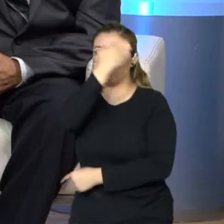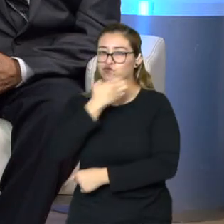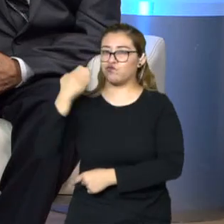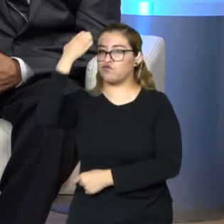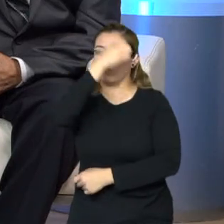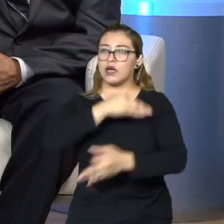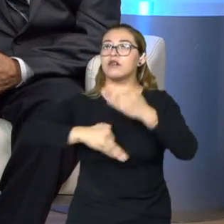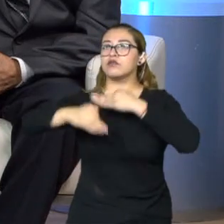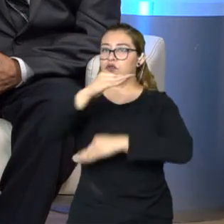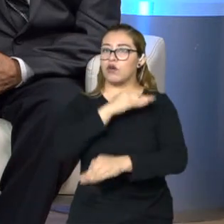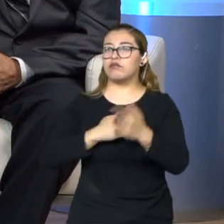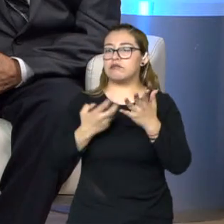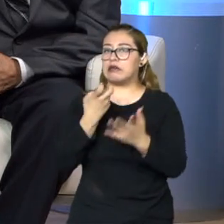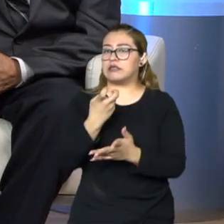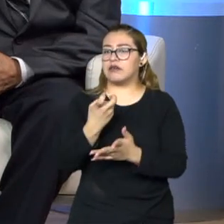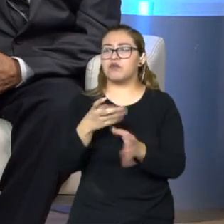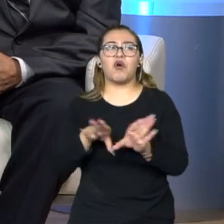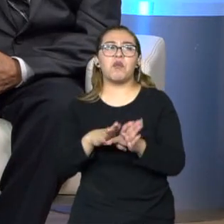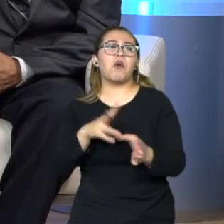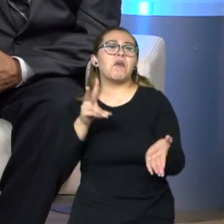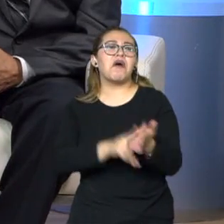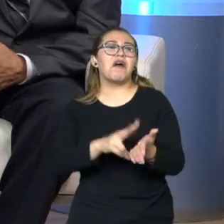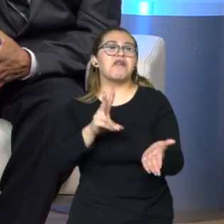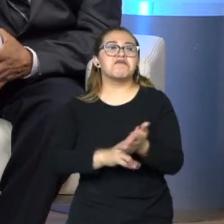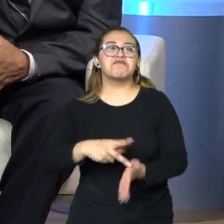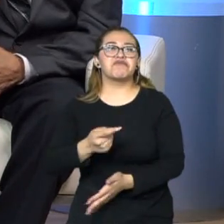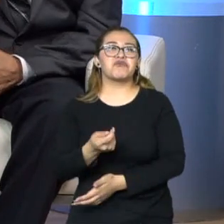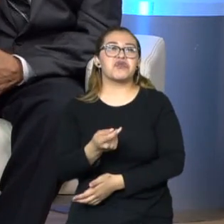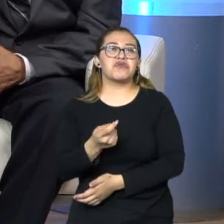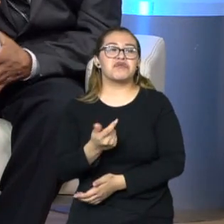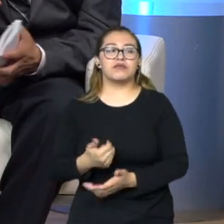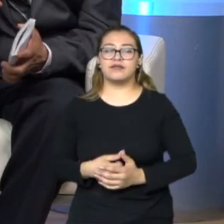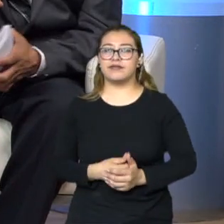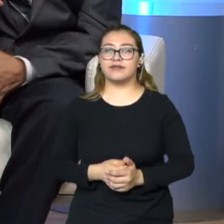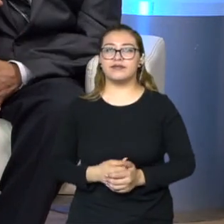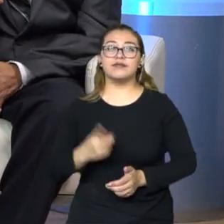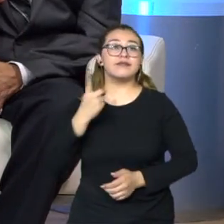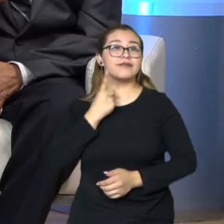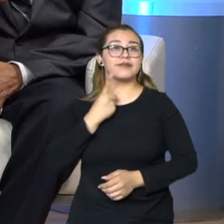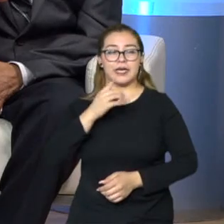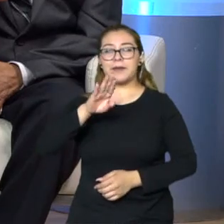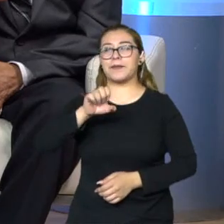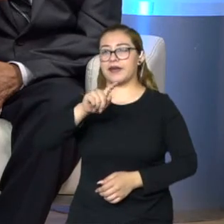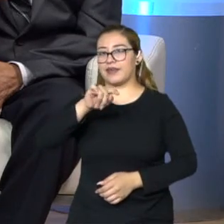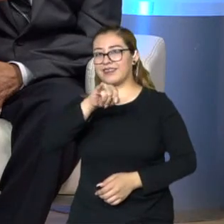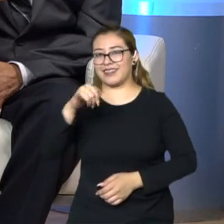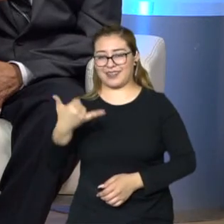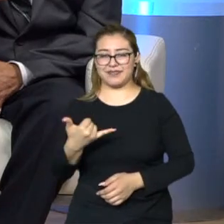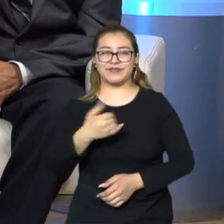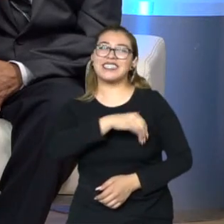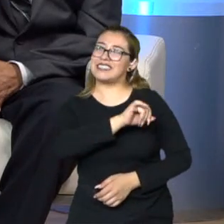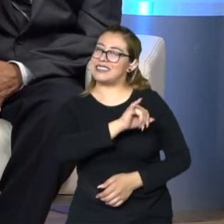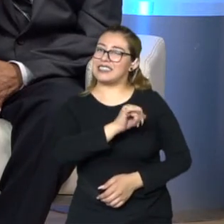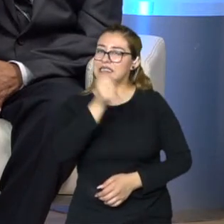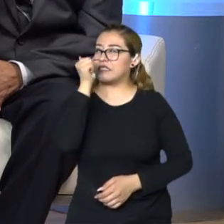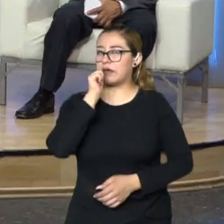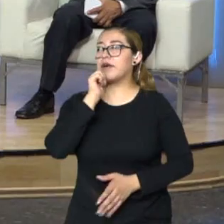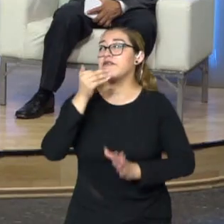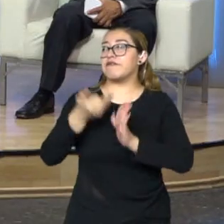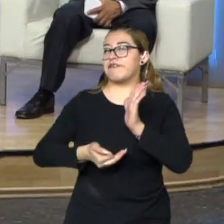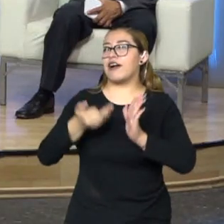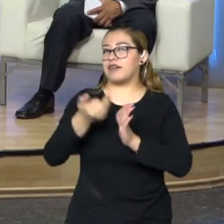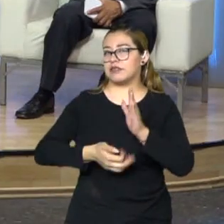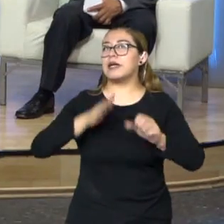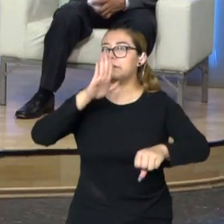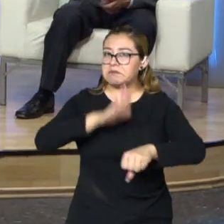el punto, no le dan el peso adecuado. Sí, Betty Benavente dice que hay indiferencia de los alcaldes respecto a